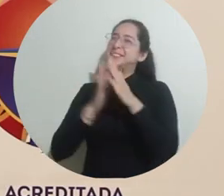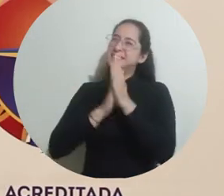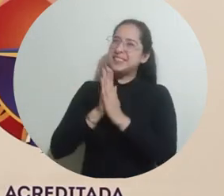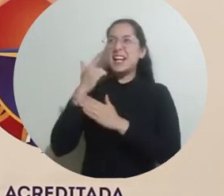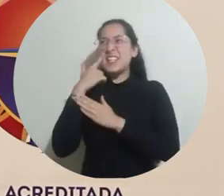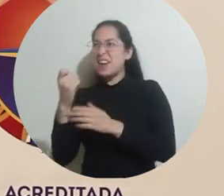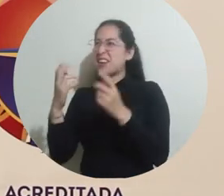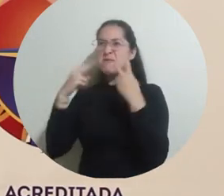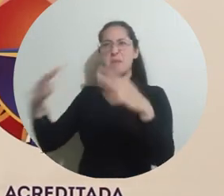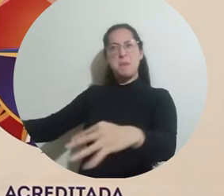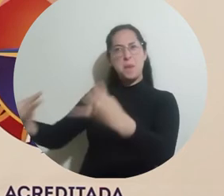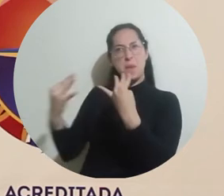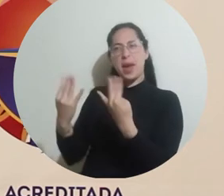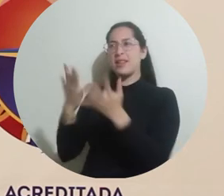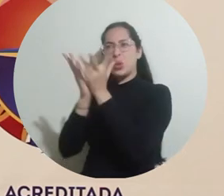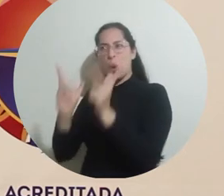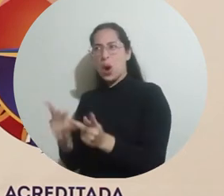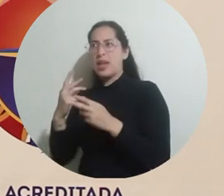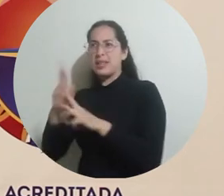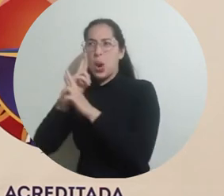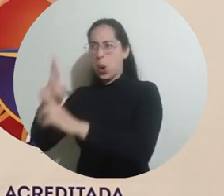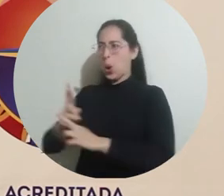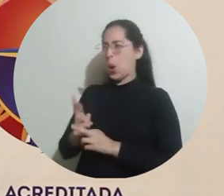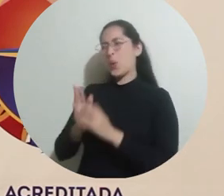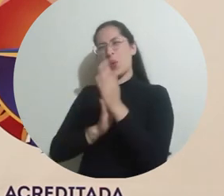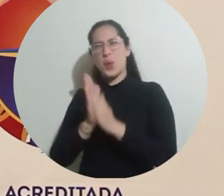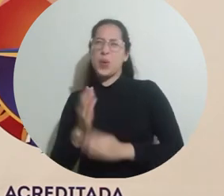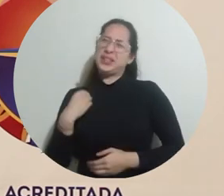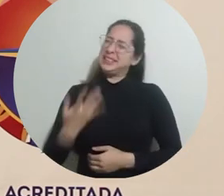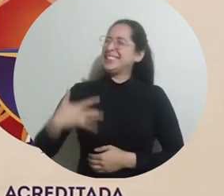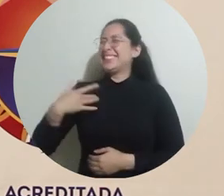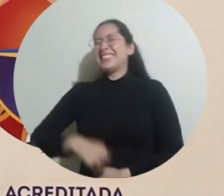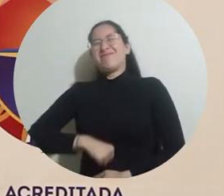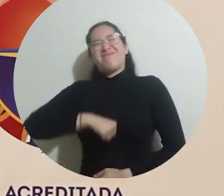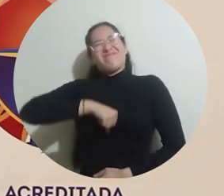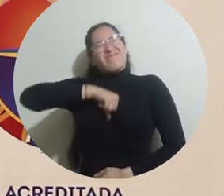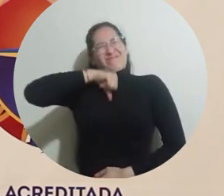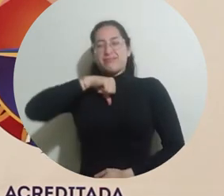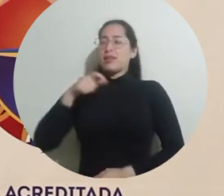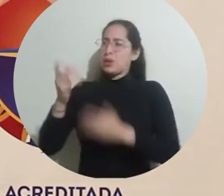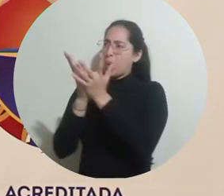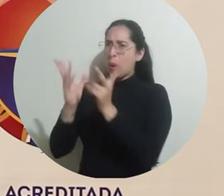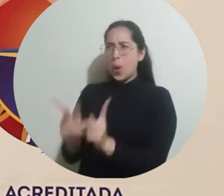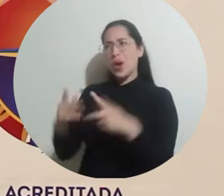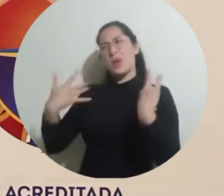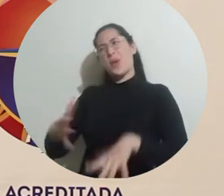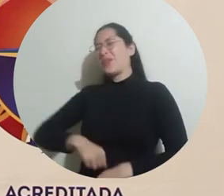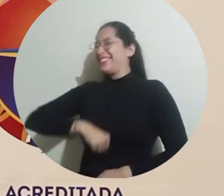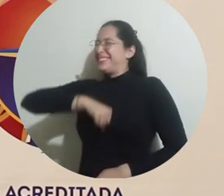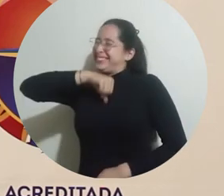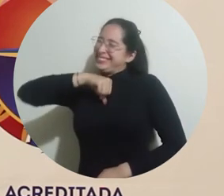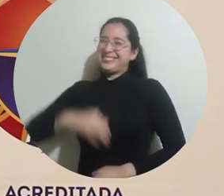y motiva aún más que nuestros estudiantes nos den este reconocimiento. Me siento muy orgulloso de